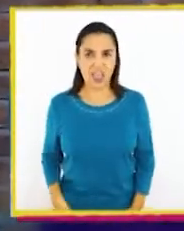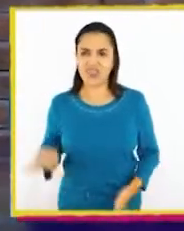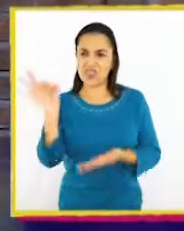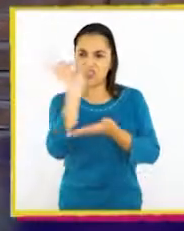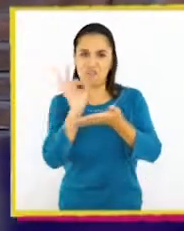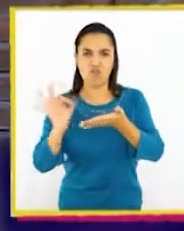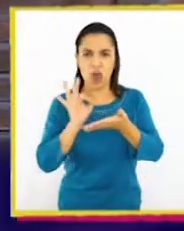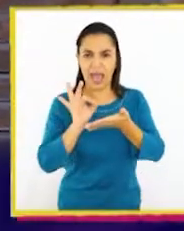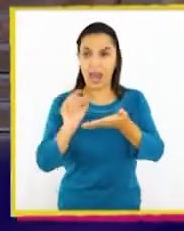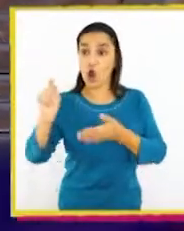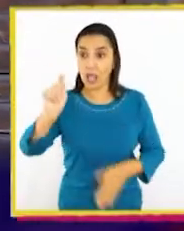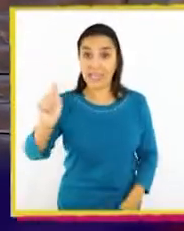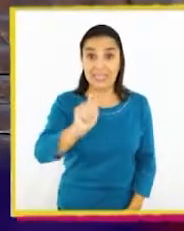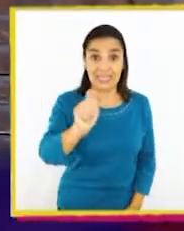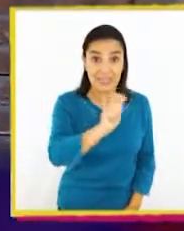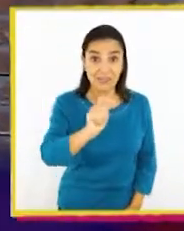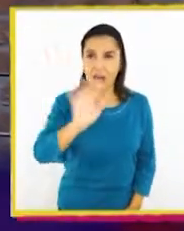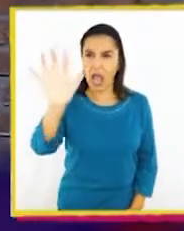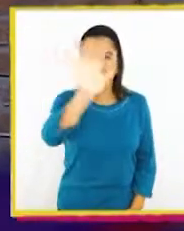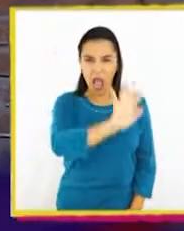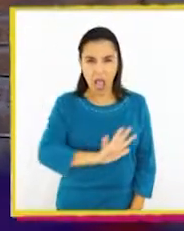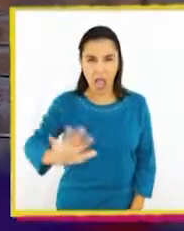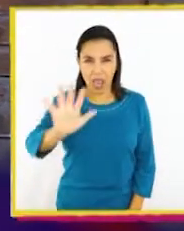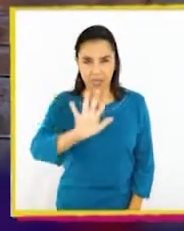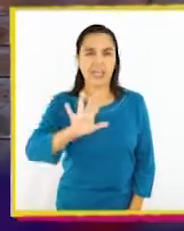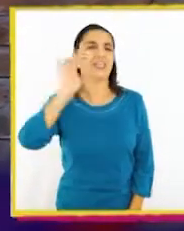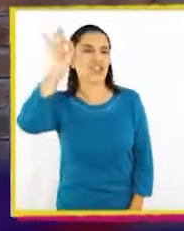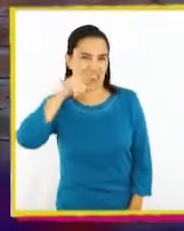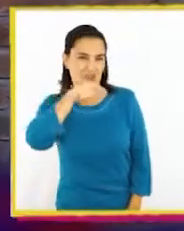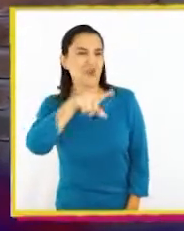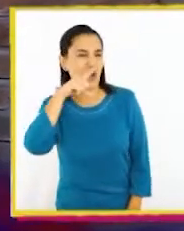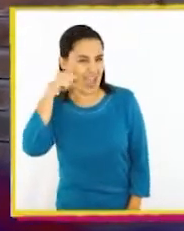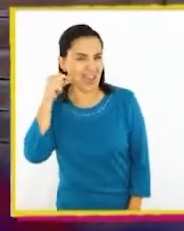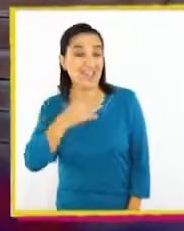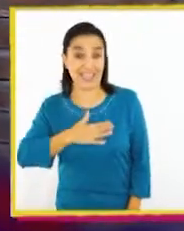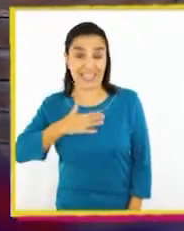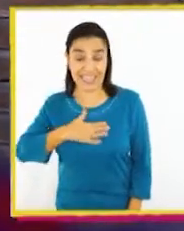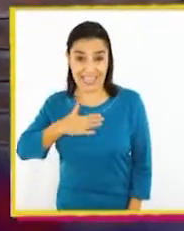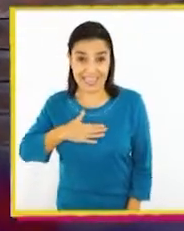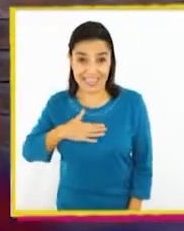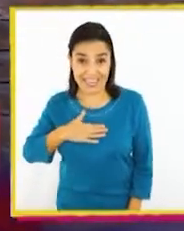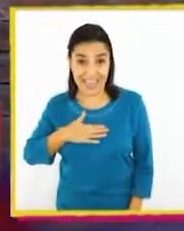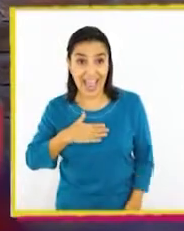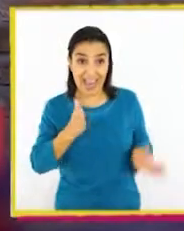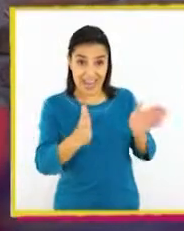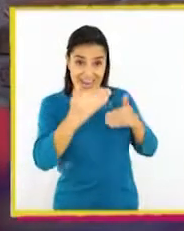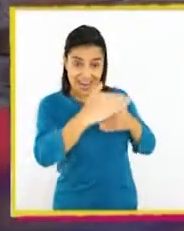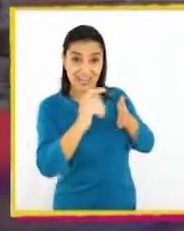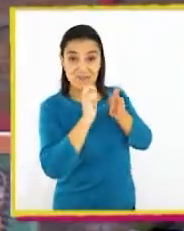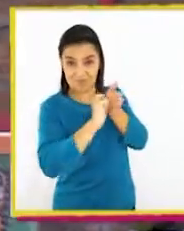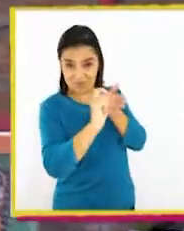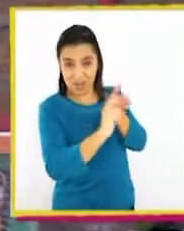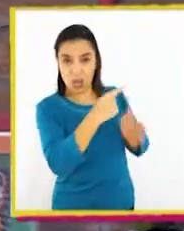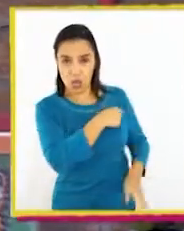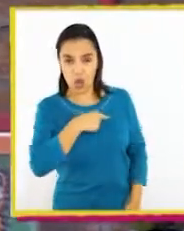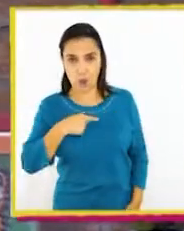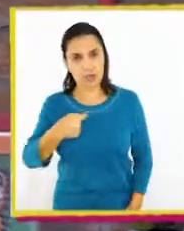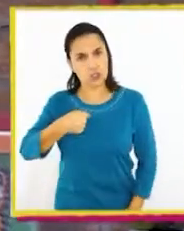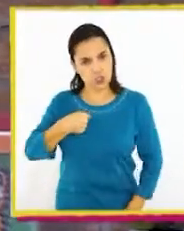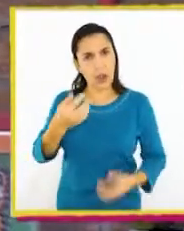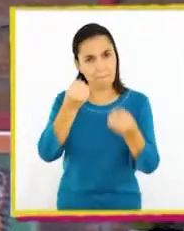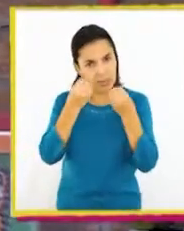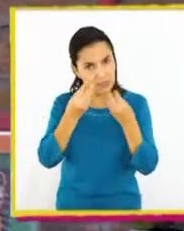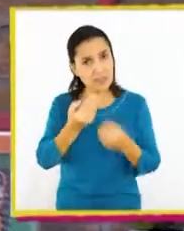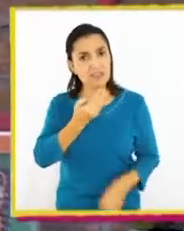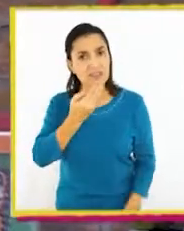dibujar o escribir en el aire? Yo sé que tú sí, Aref, cuando querías escribir tu nombre en la cápsula del tiempo. Y yo